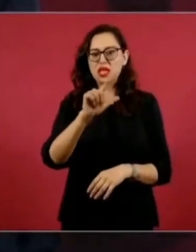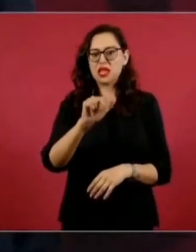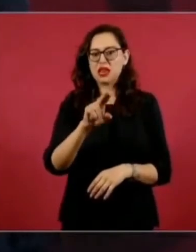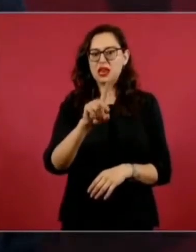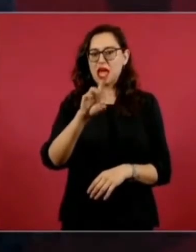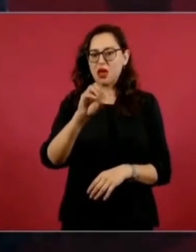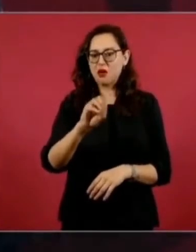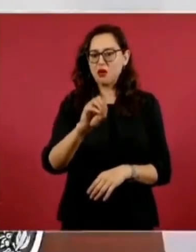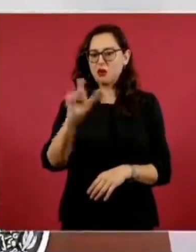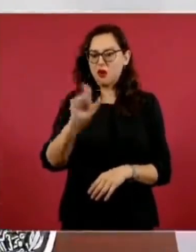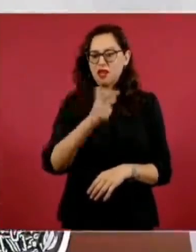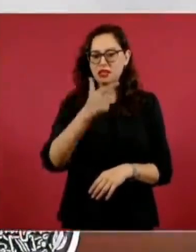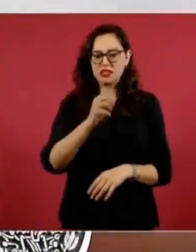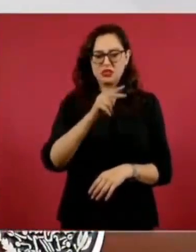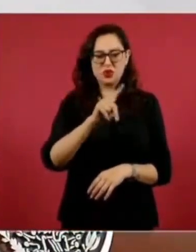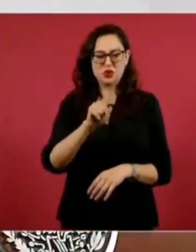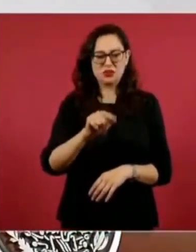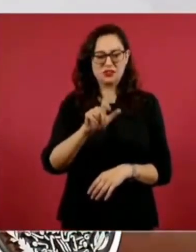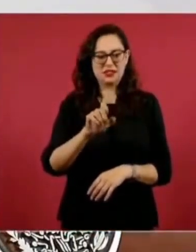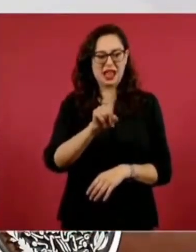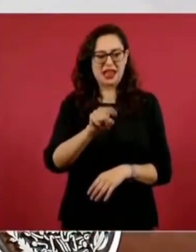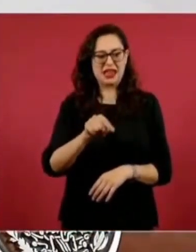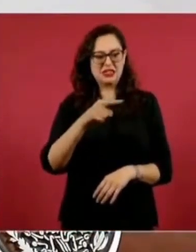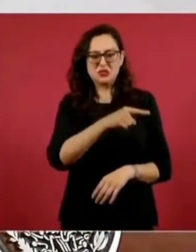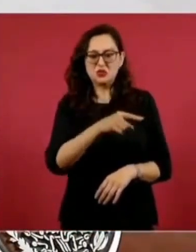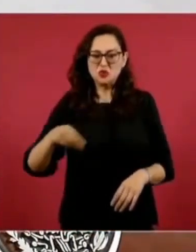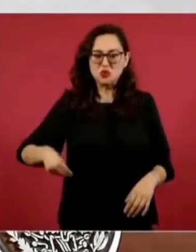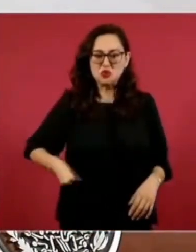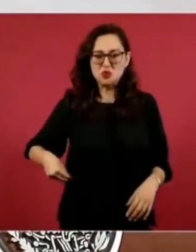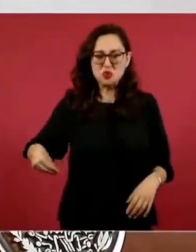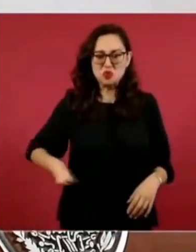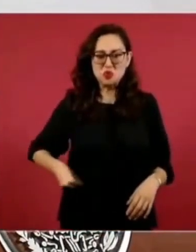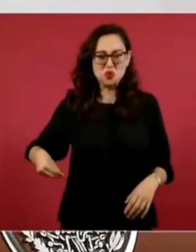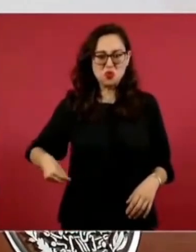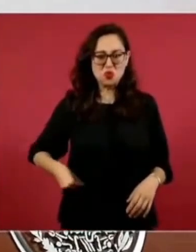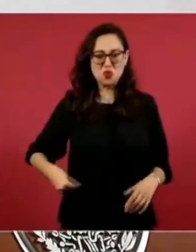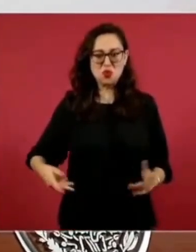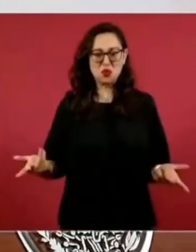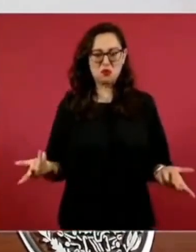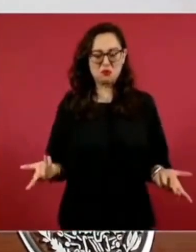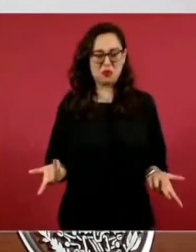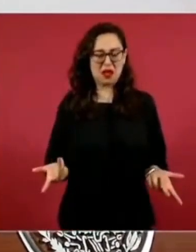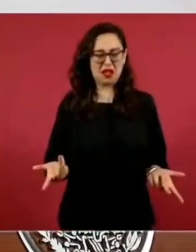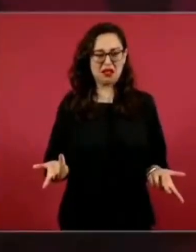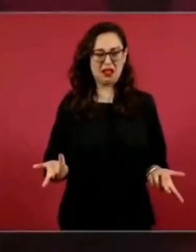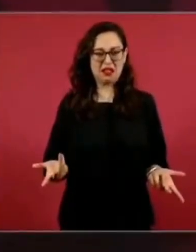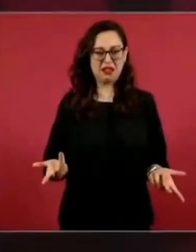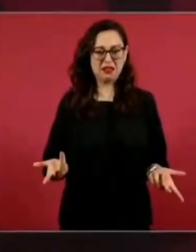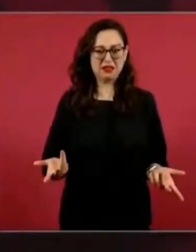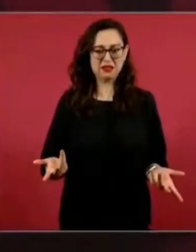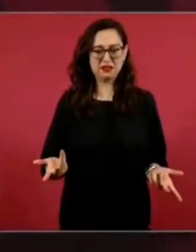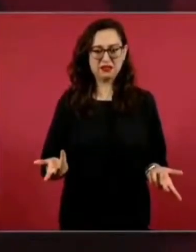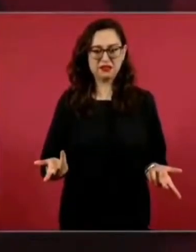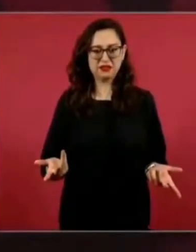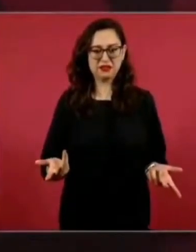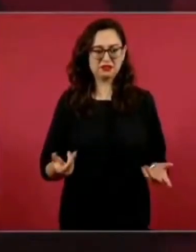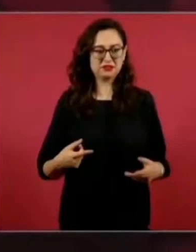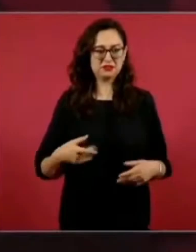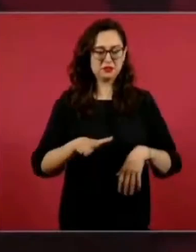Sí, que burlándose de que iba a ir ahora ya a Estados Unidos